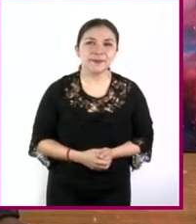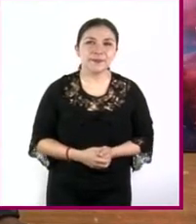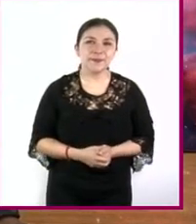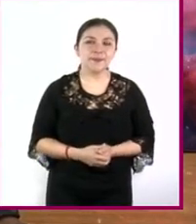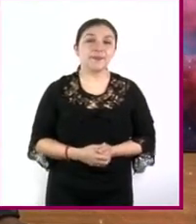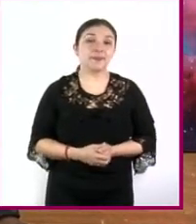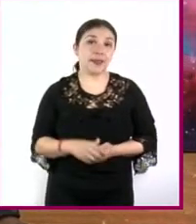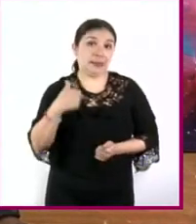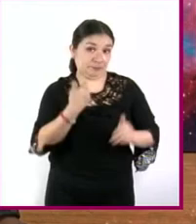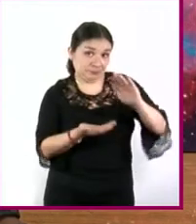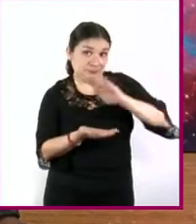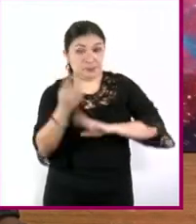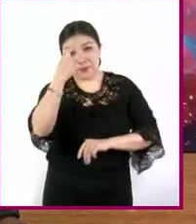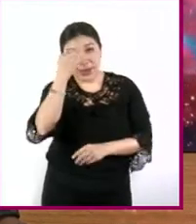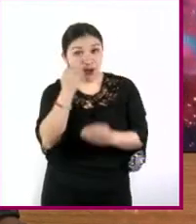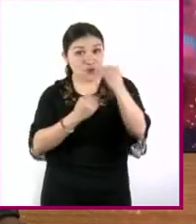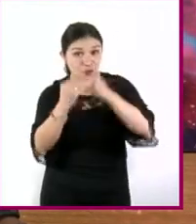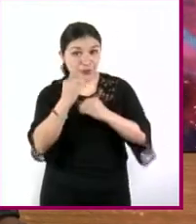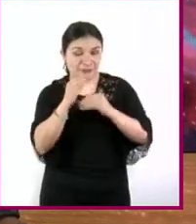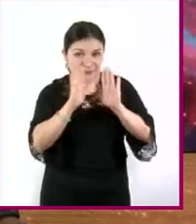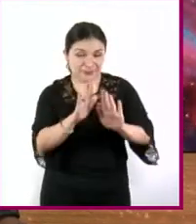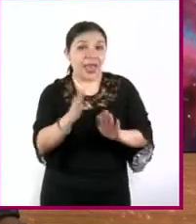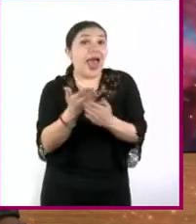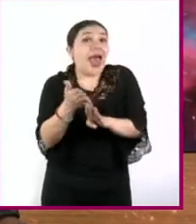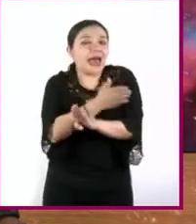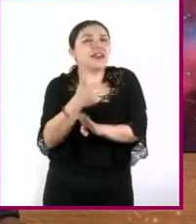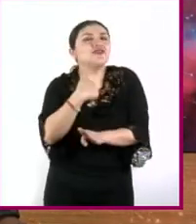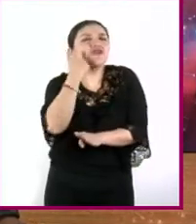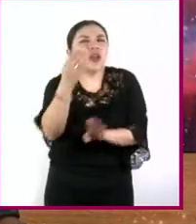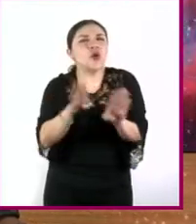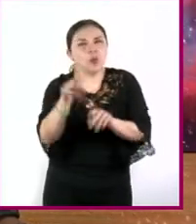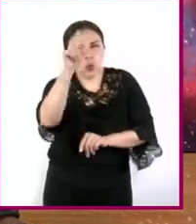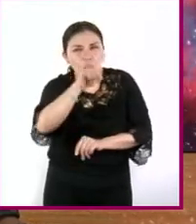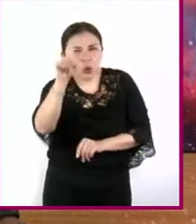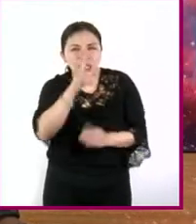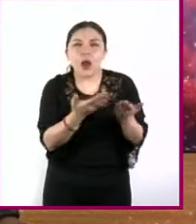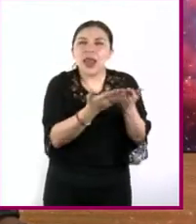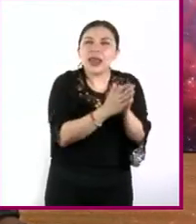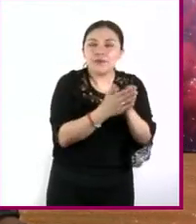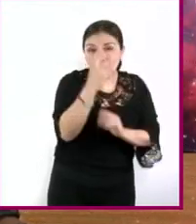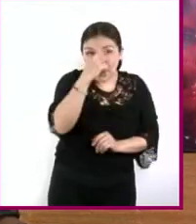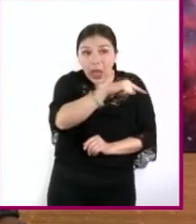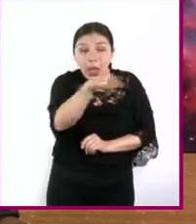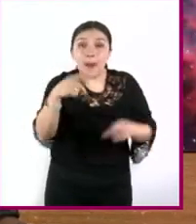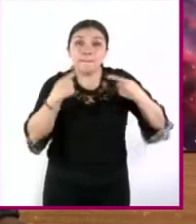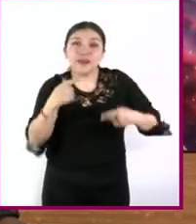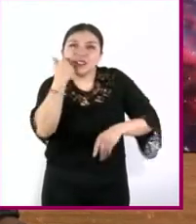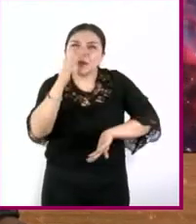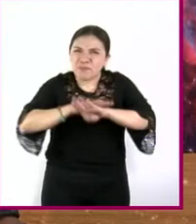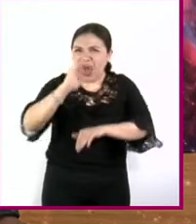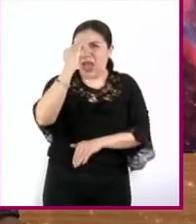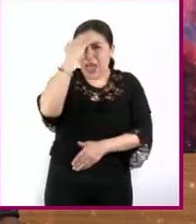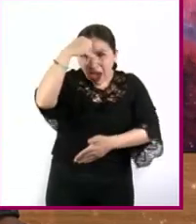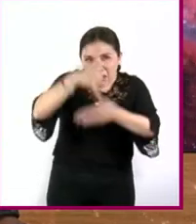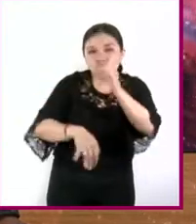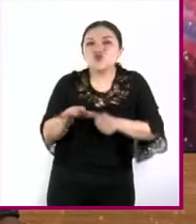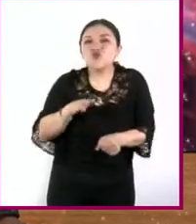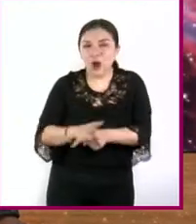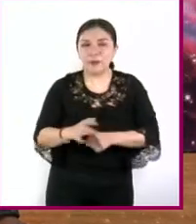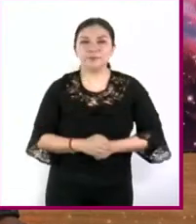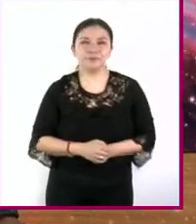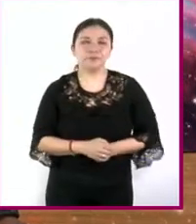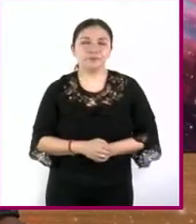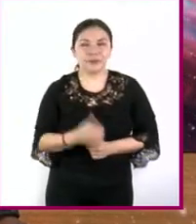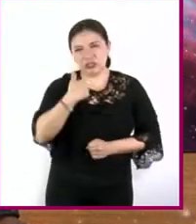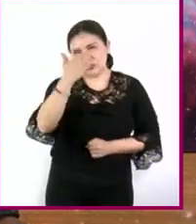Antes de ir a alimentar a la materia, Memo me gustaría recomendar un libro para aquellos que quieran saber más sobre el tema sé